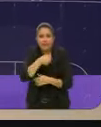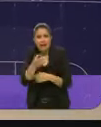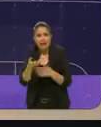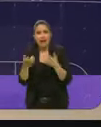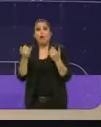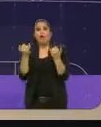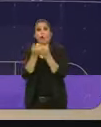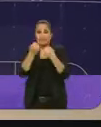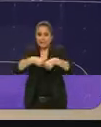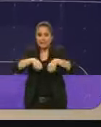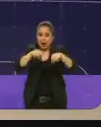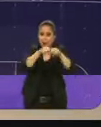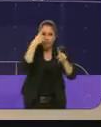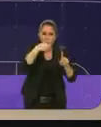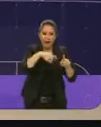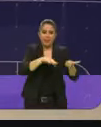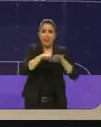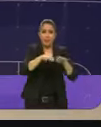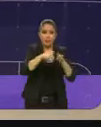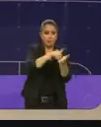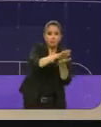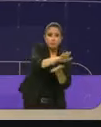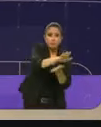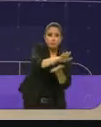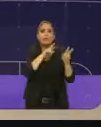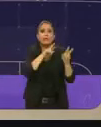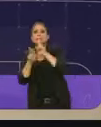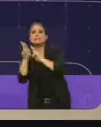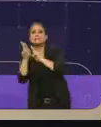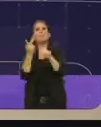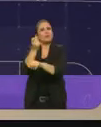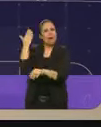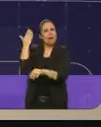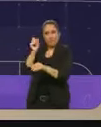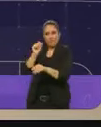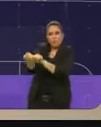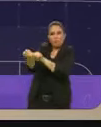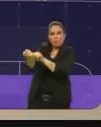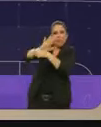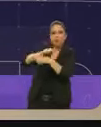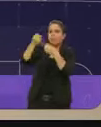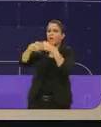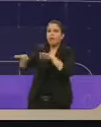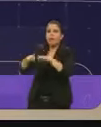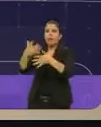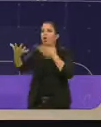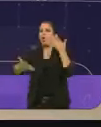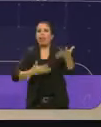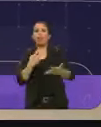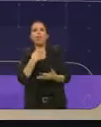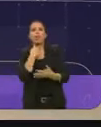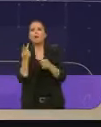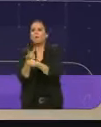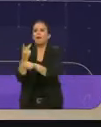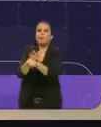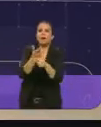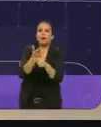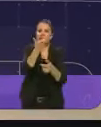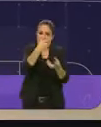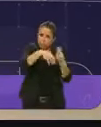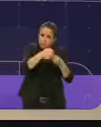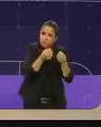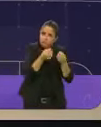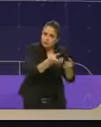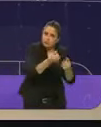desempleo que no te lo descuenten y te lo disminuyan como pasó en la pandemia. Necesitamos la atención de adultos mayores en su conjunto,